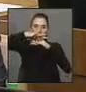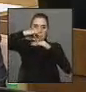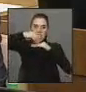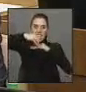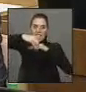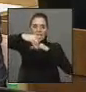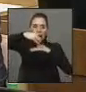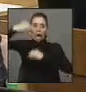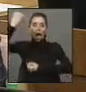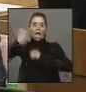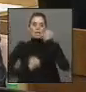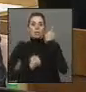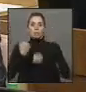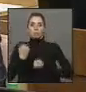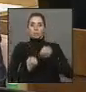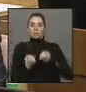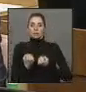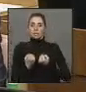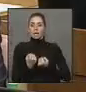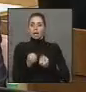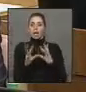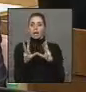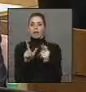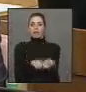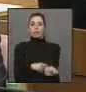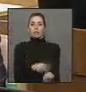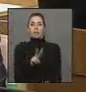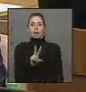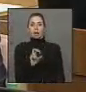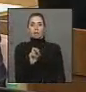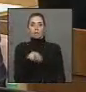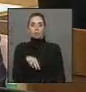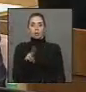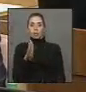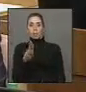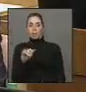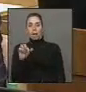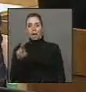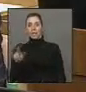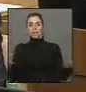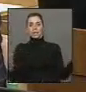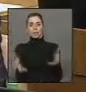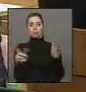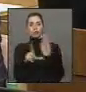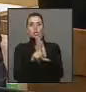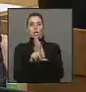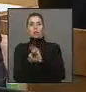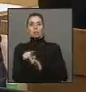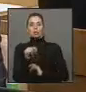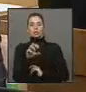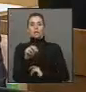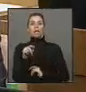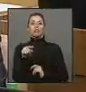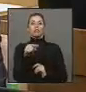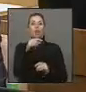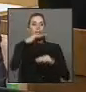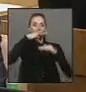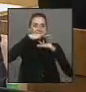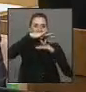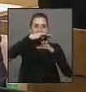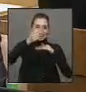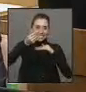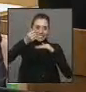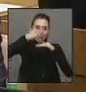y por eso empresas como la de la familia Fonbaer impulsaron esta Ley Monsanto para patentar y apropiarse de las semillas,